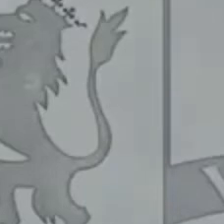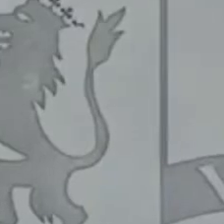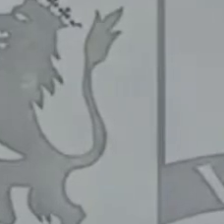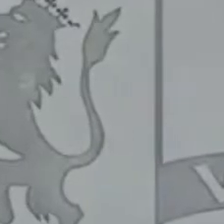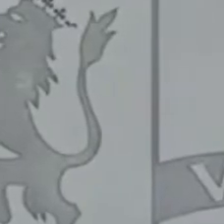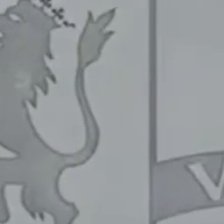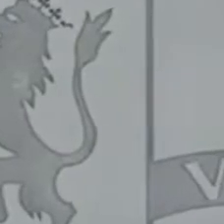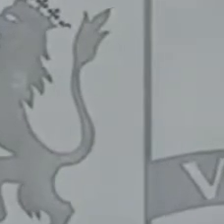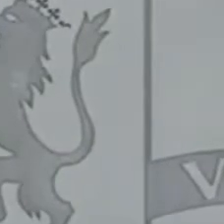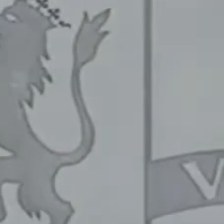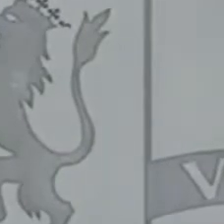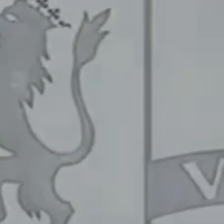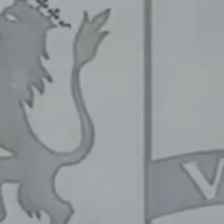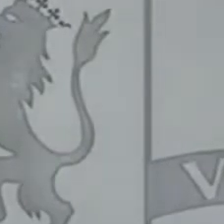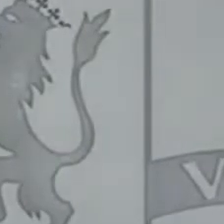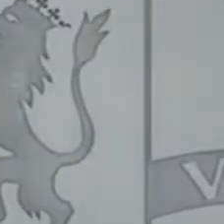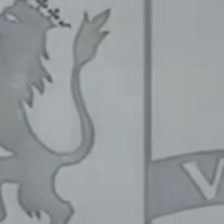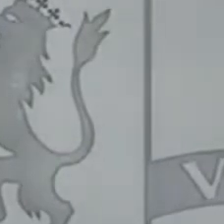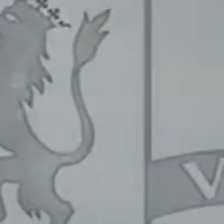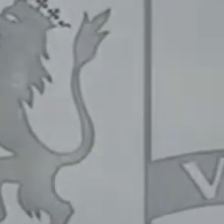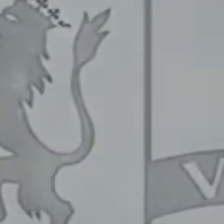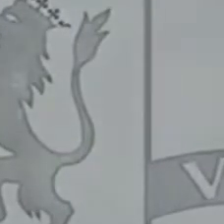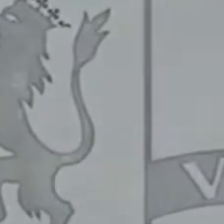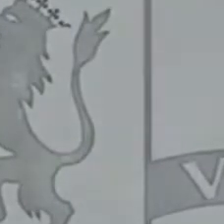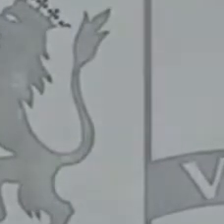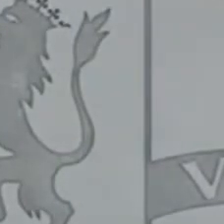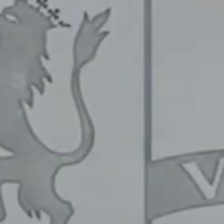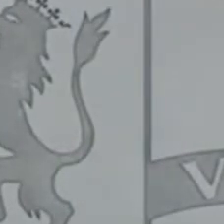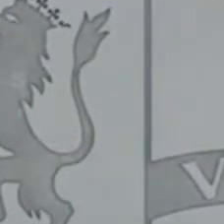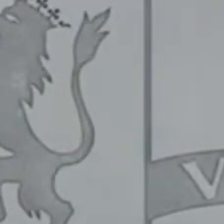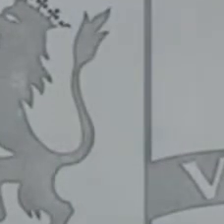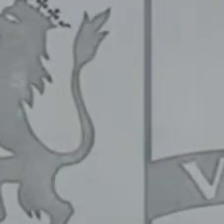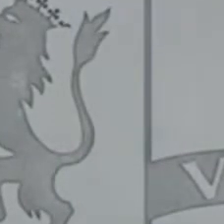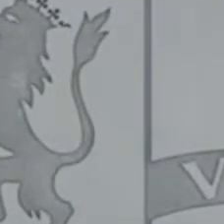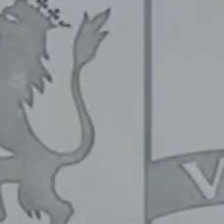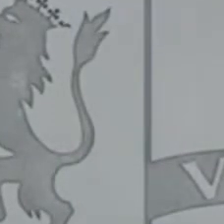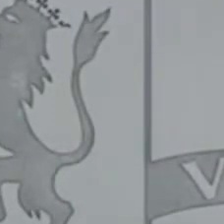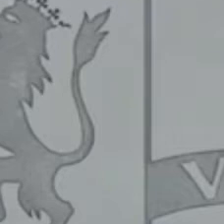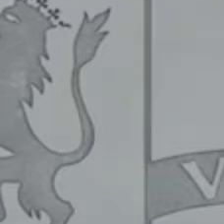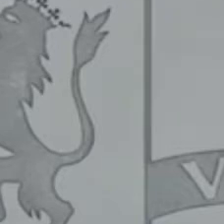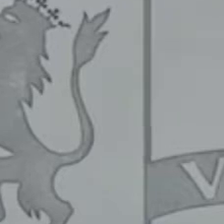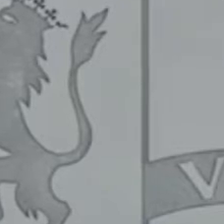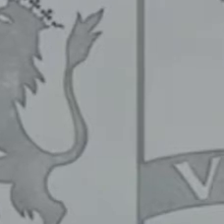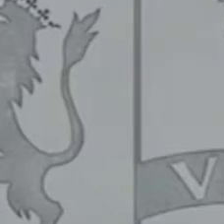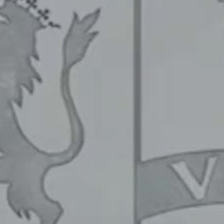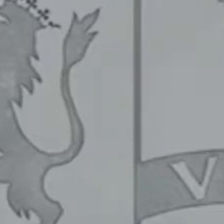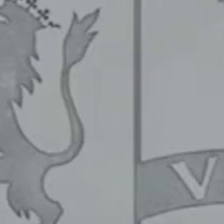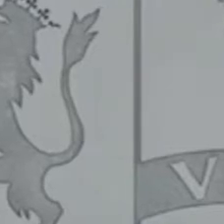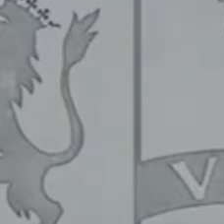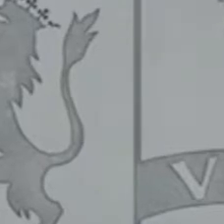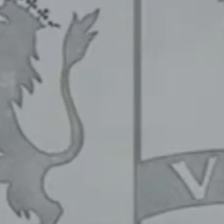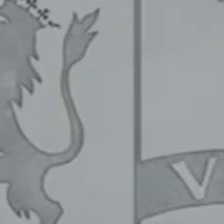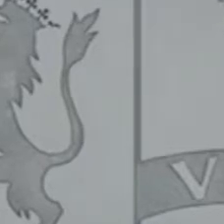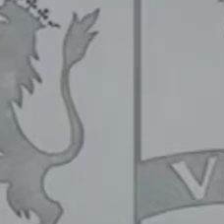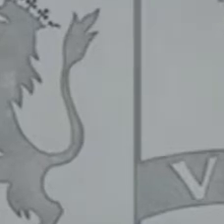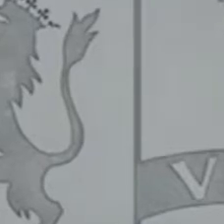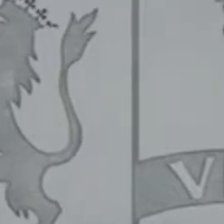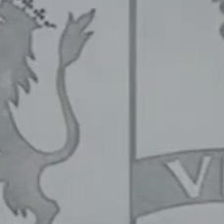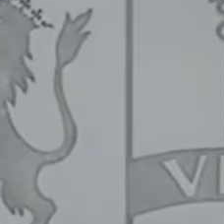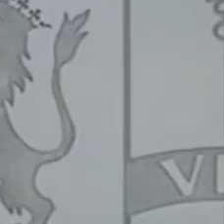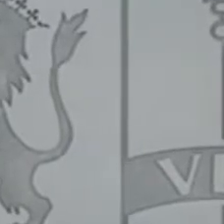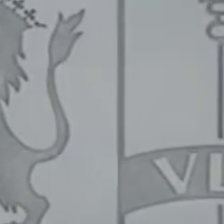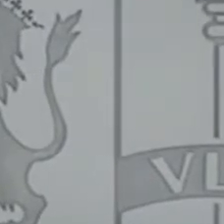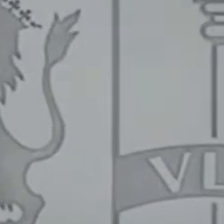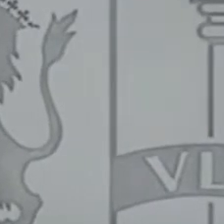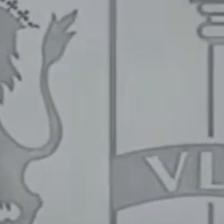prensa. Aquel 5 de enero en que me dirigí al Parlamento me comprometí ante la ciudadanía a liderar un Gobierno que califique entonces